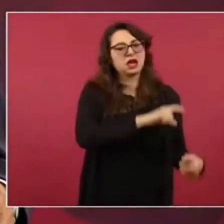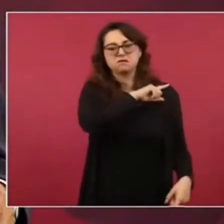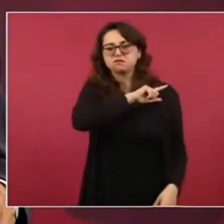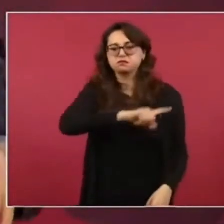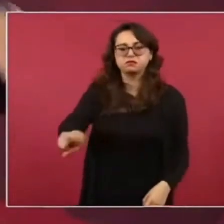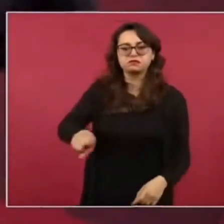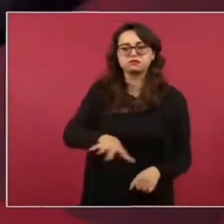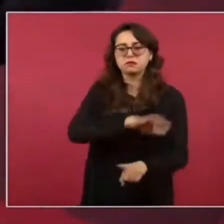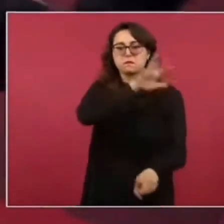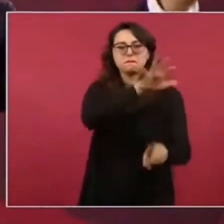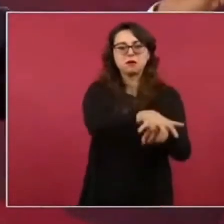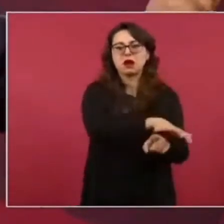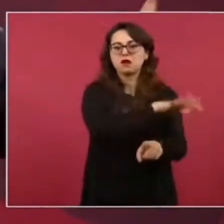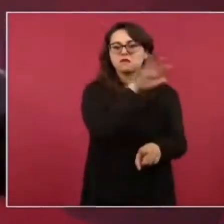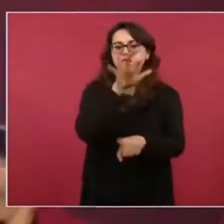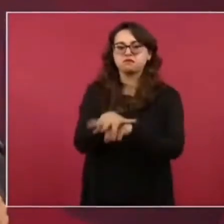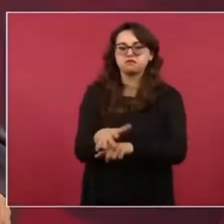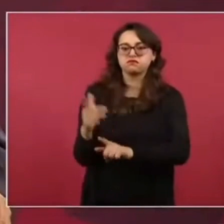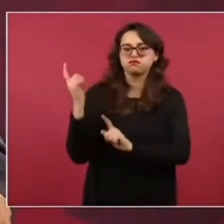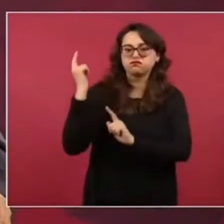y las armas